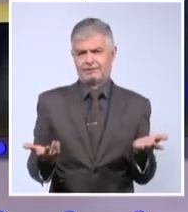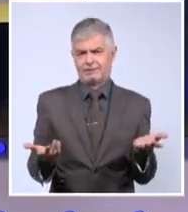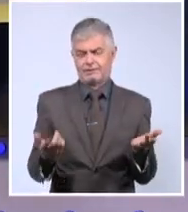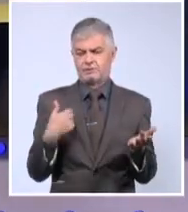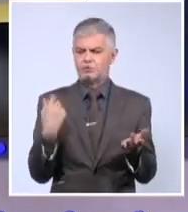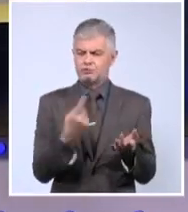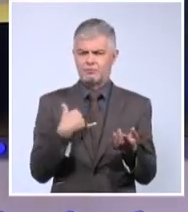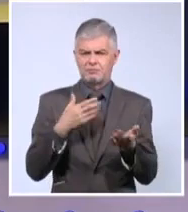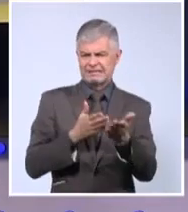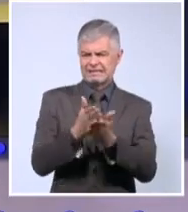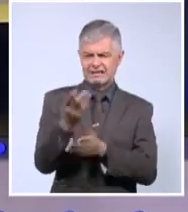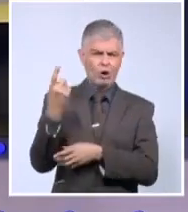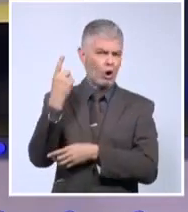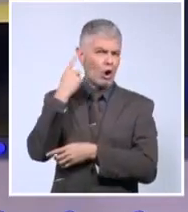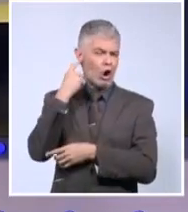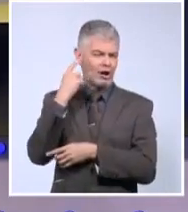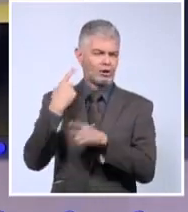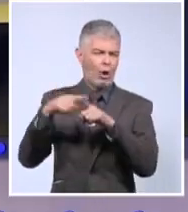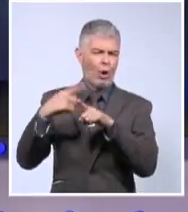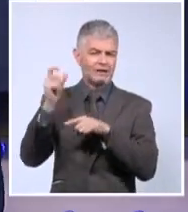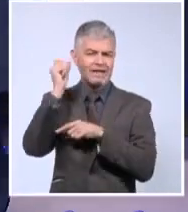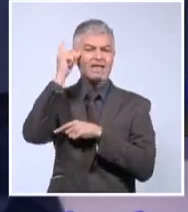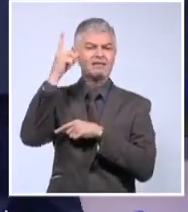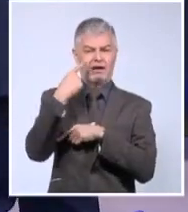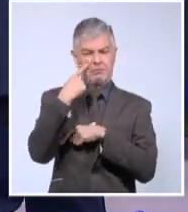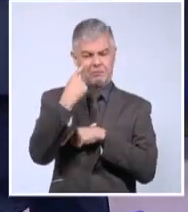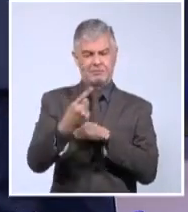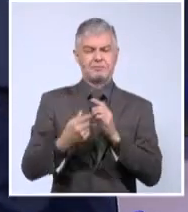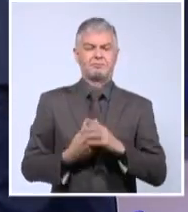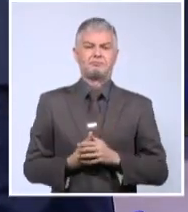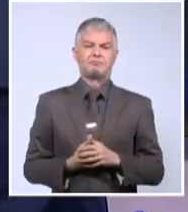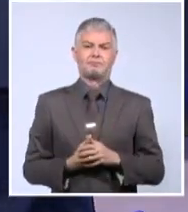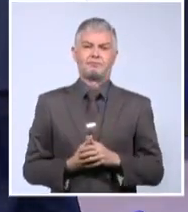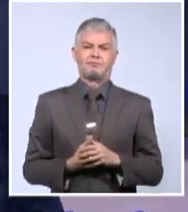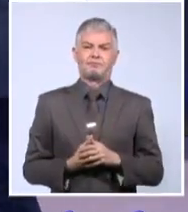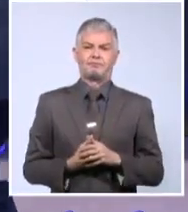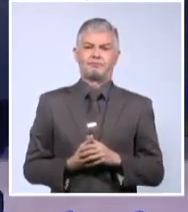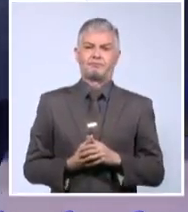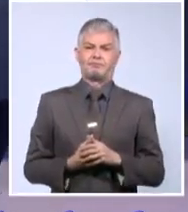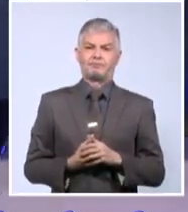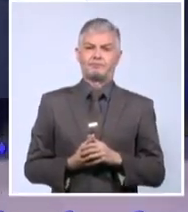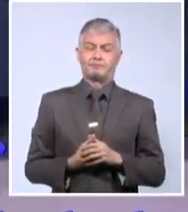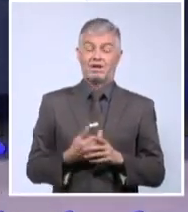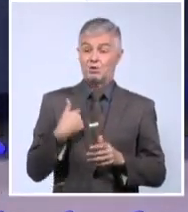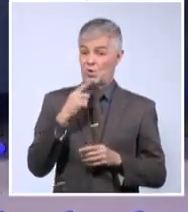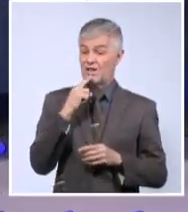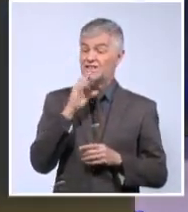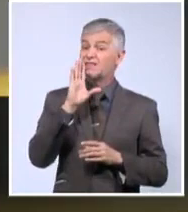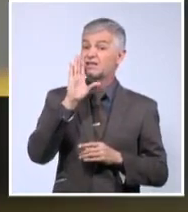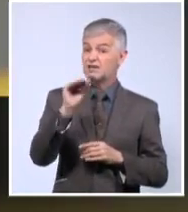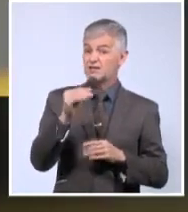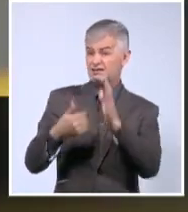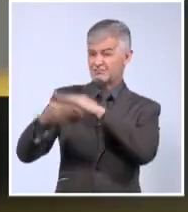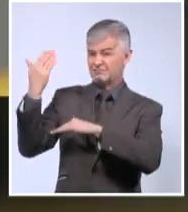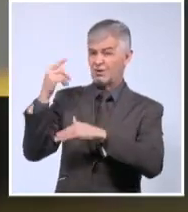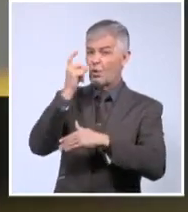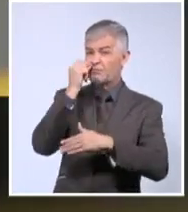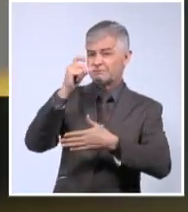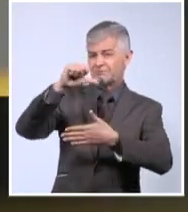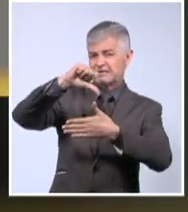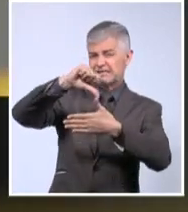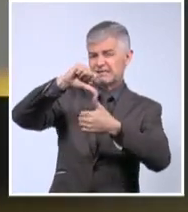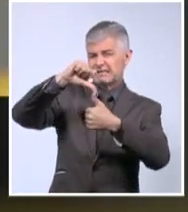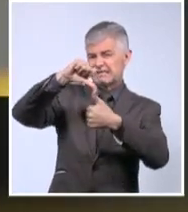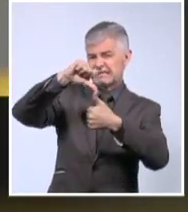a seguir oyendo otra de las ideas que dijo ese día también. Adelante. Decía un centroamericano que